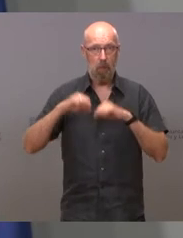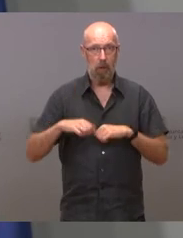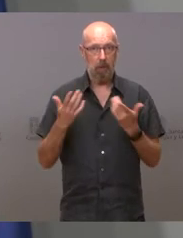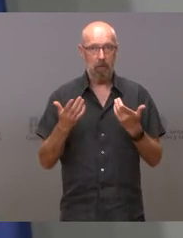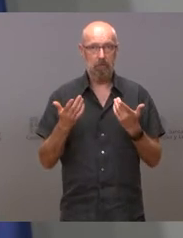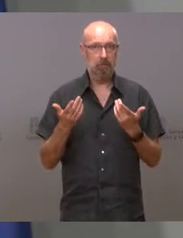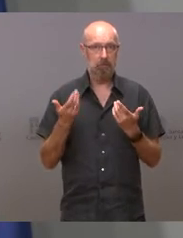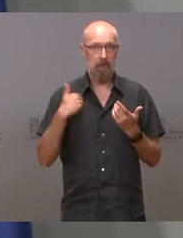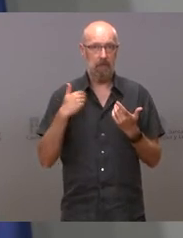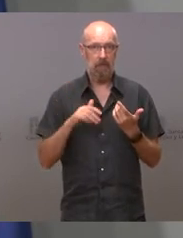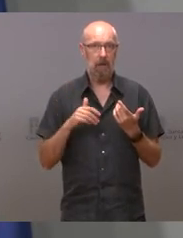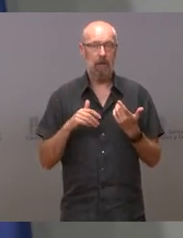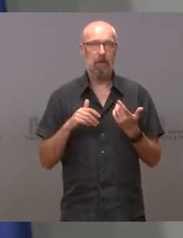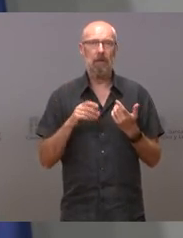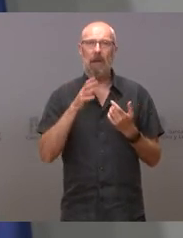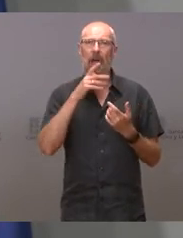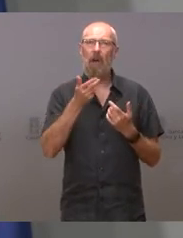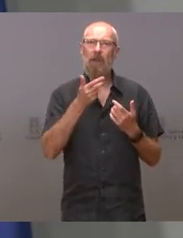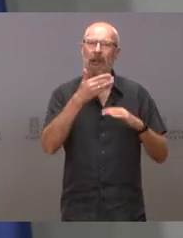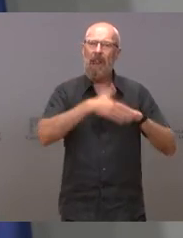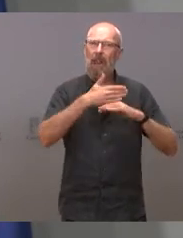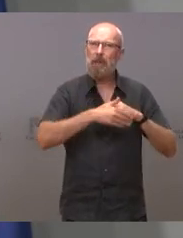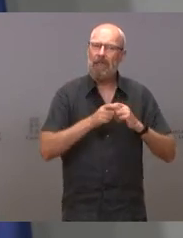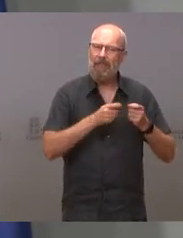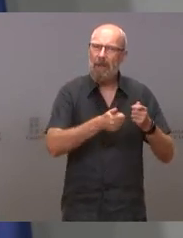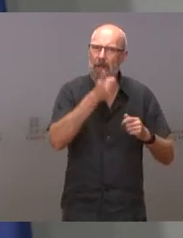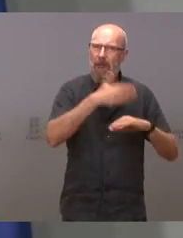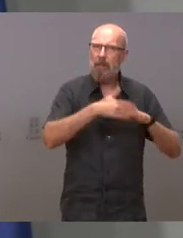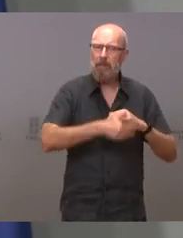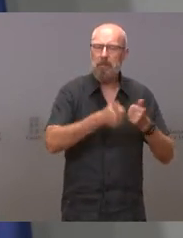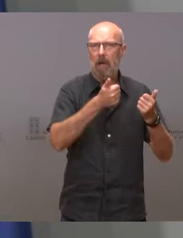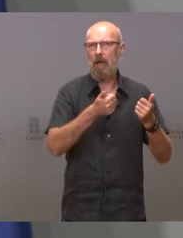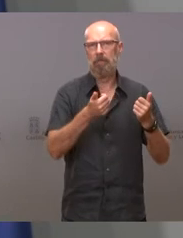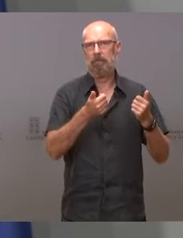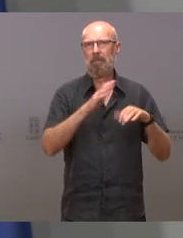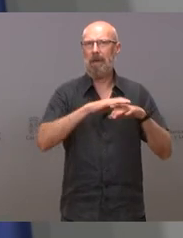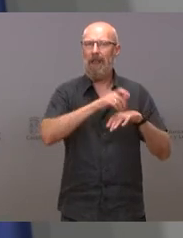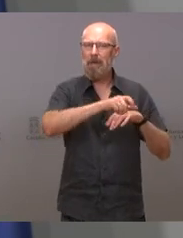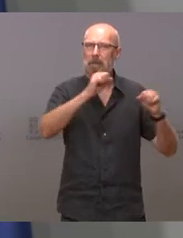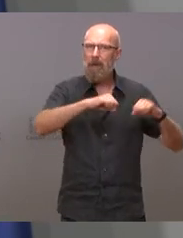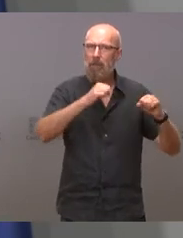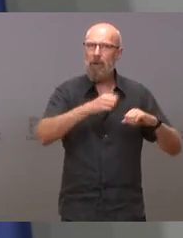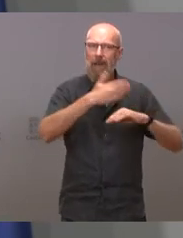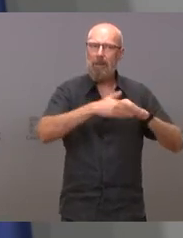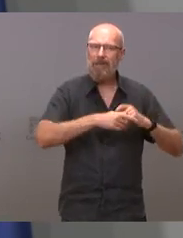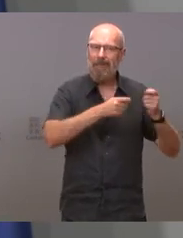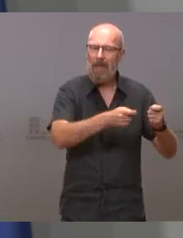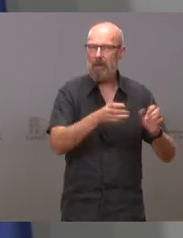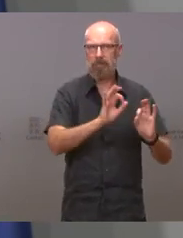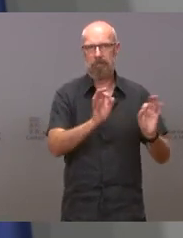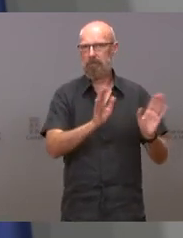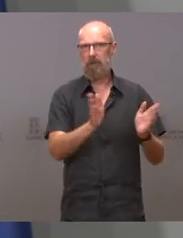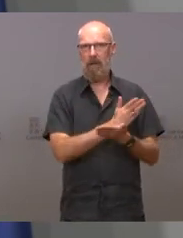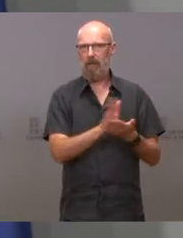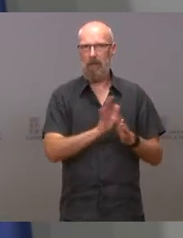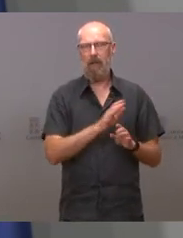planteamos es restringir más el movimiento o la actividad de nuestros mayores que viven en las residencias. Creemos que